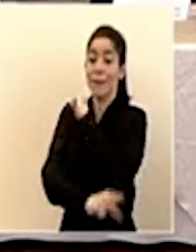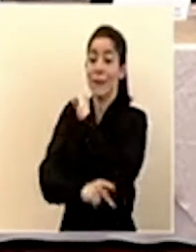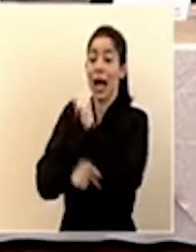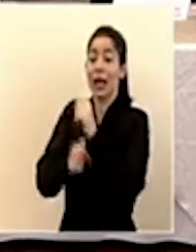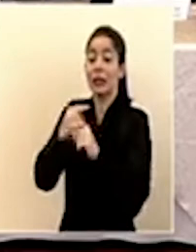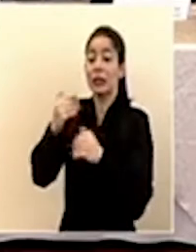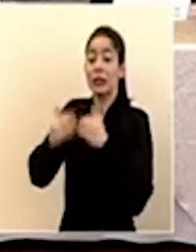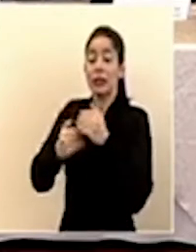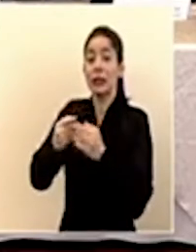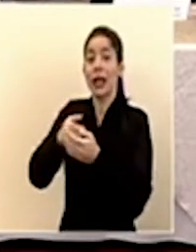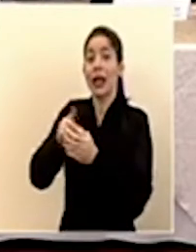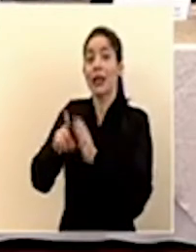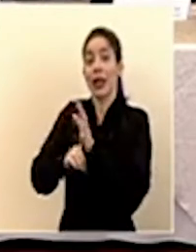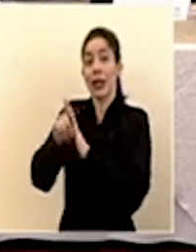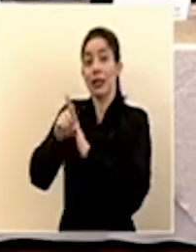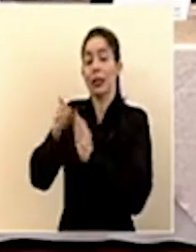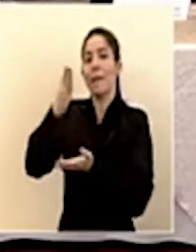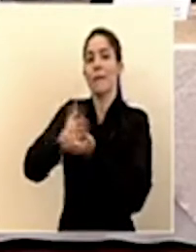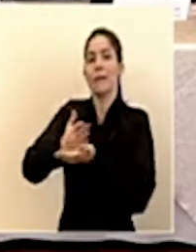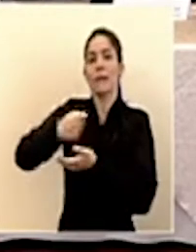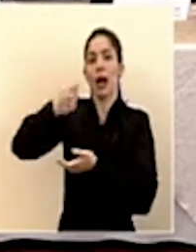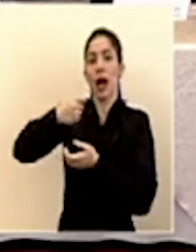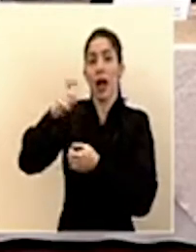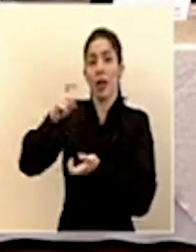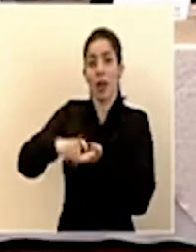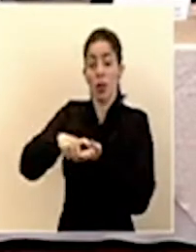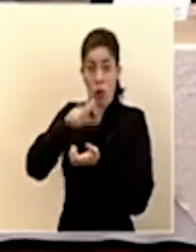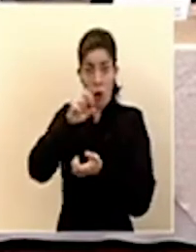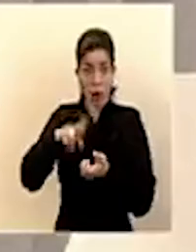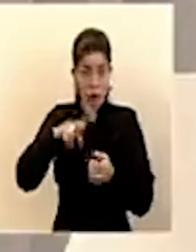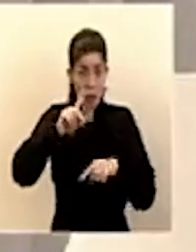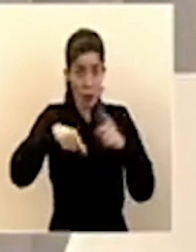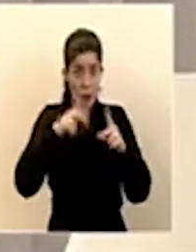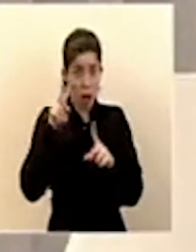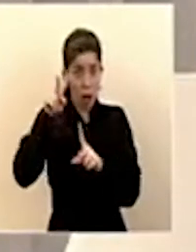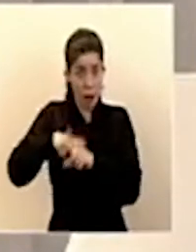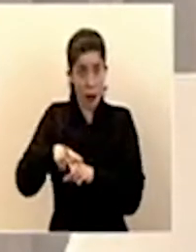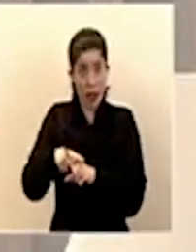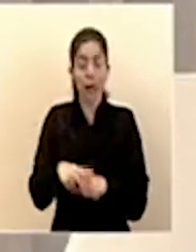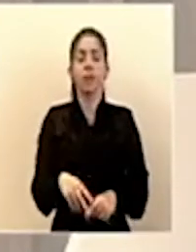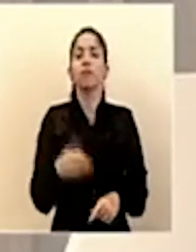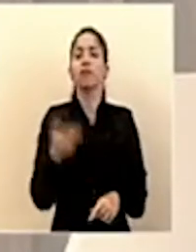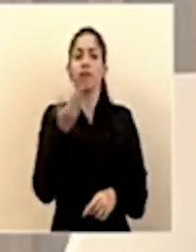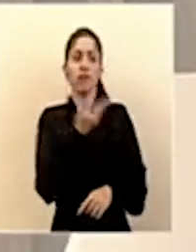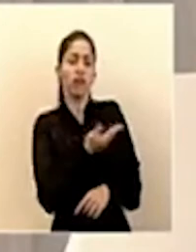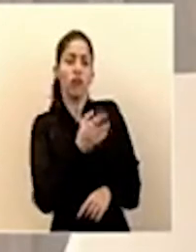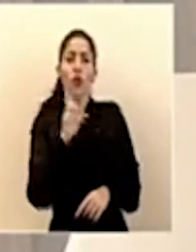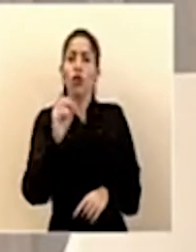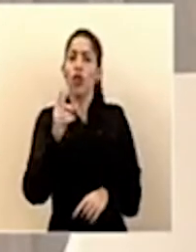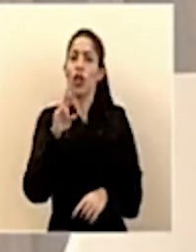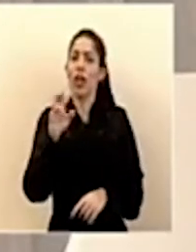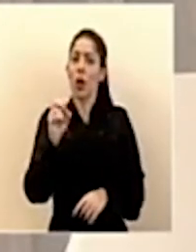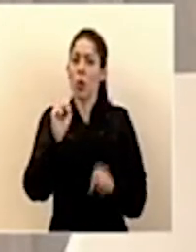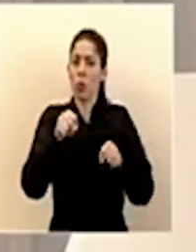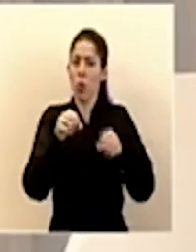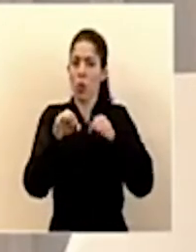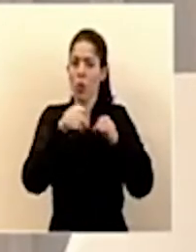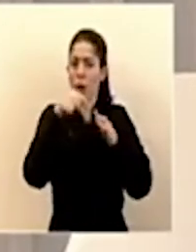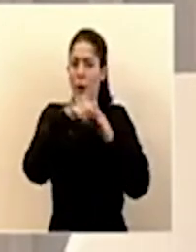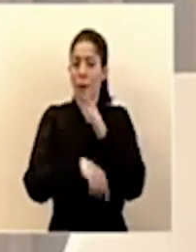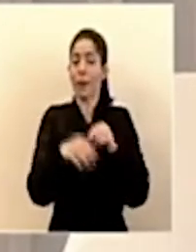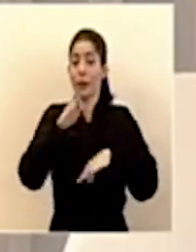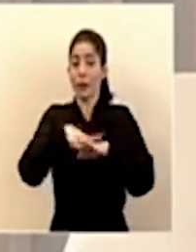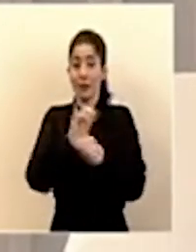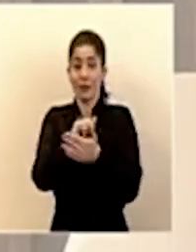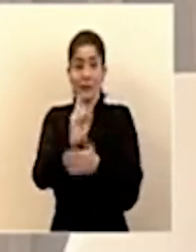un cese del pago de deuda. ¿Costa Rica se acogerá a esta recomendación? Don Rodrigo puede profundizar en esto y en esa